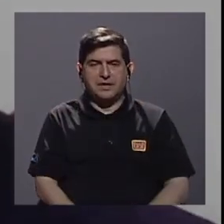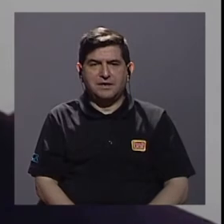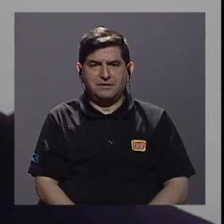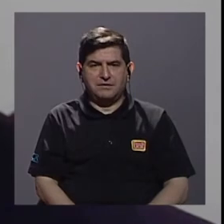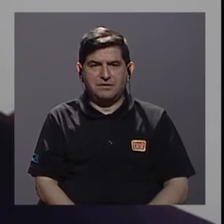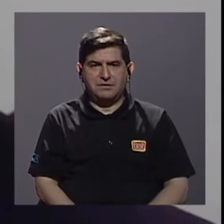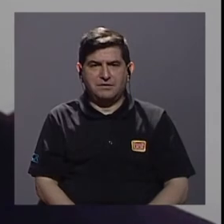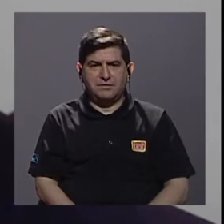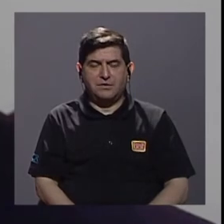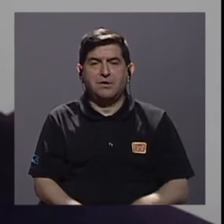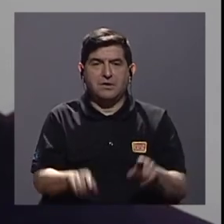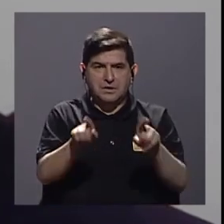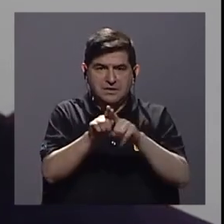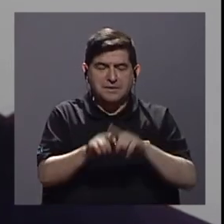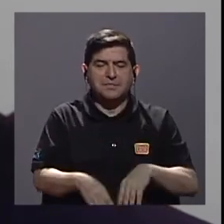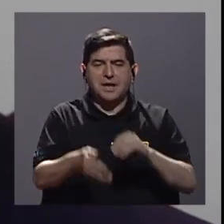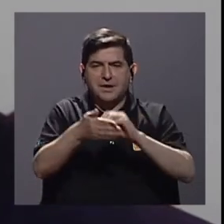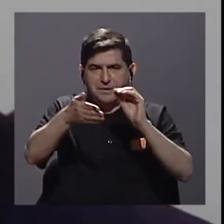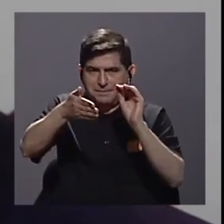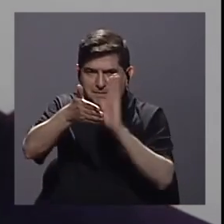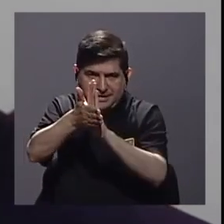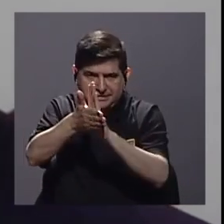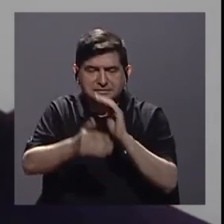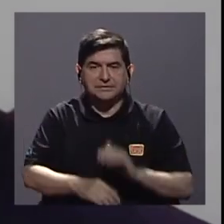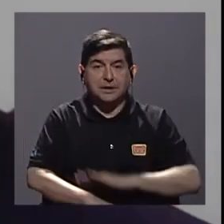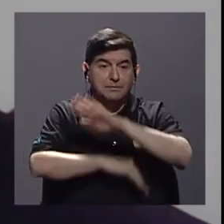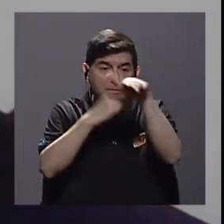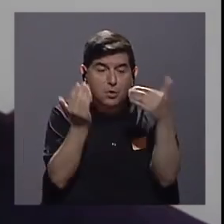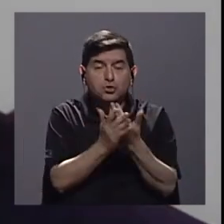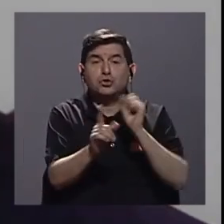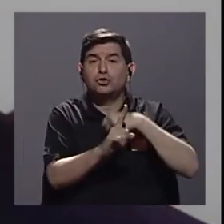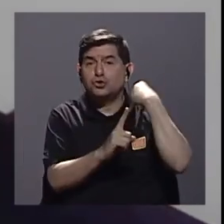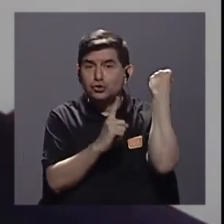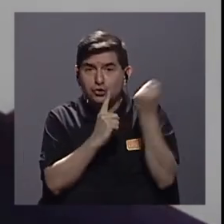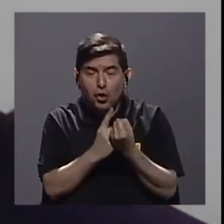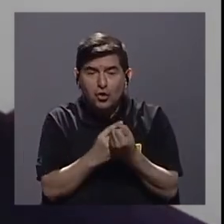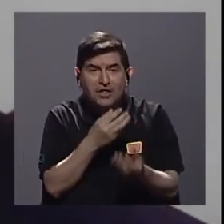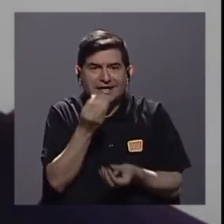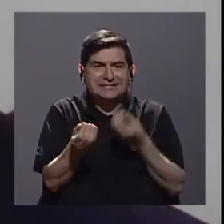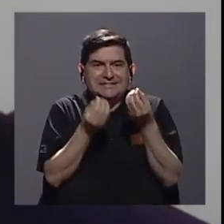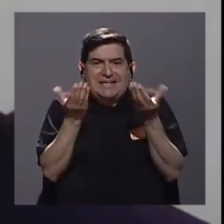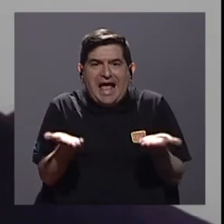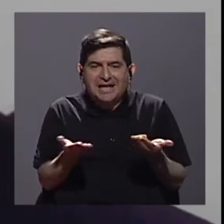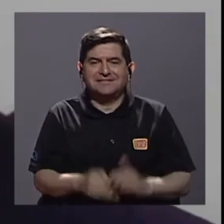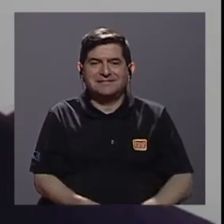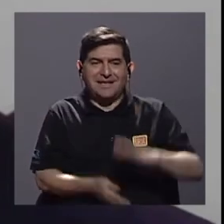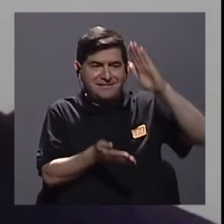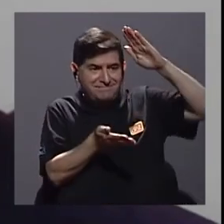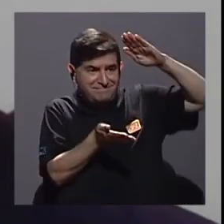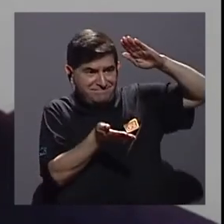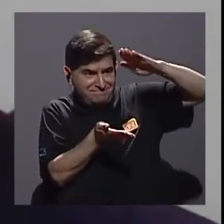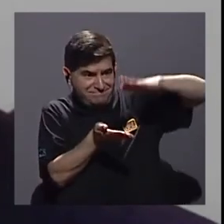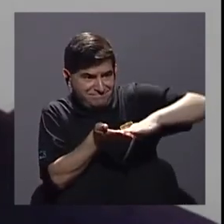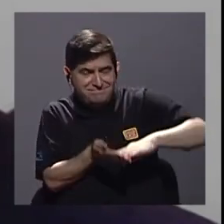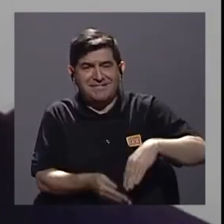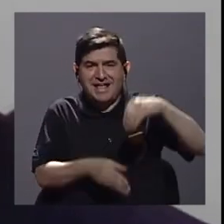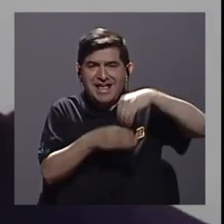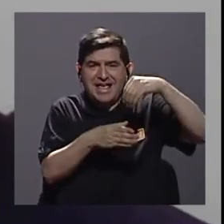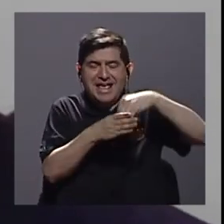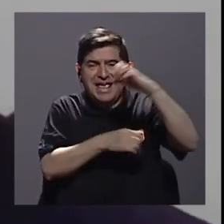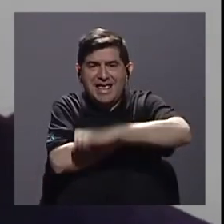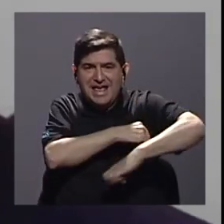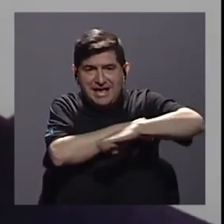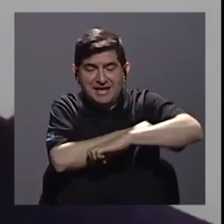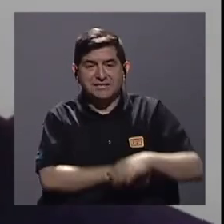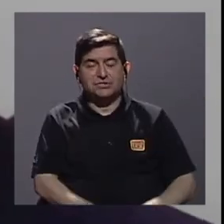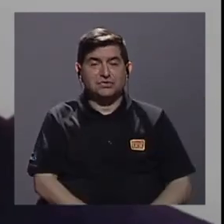de vehículos, lo que se conoce como marchamos, ¿verdad? Entonces, todas estas situaciones lo que vienen es a disminuir los ingresos del Estado, ¿verdad? Y